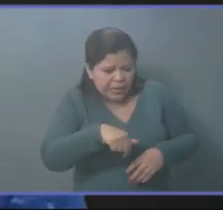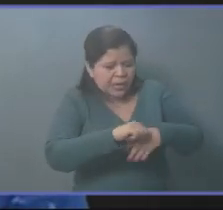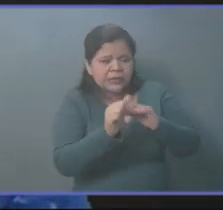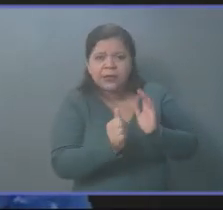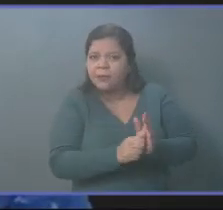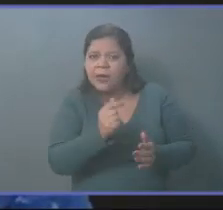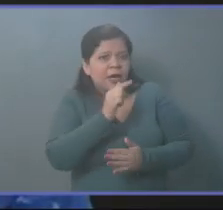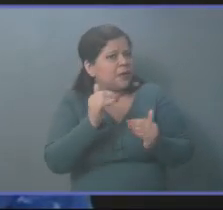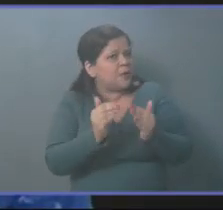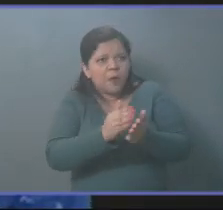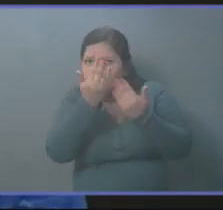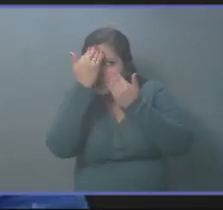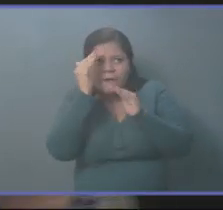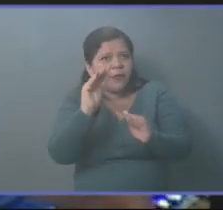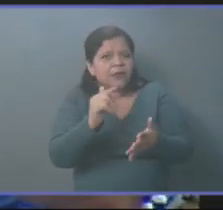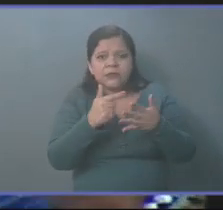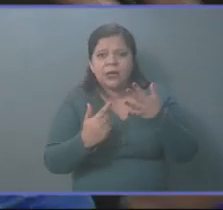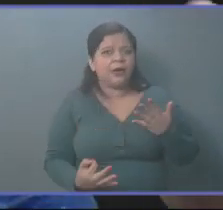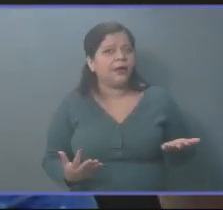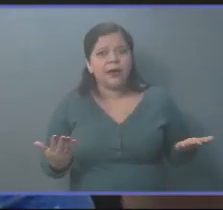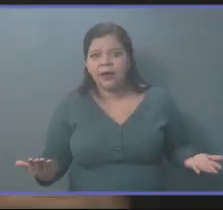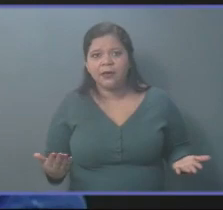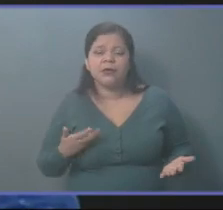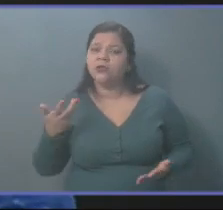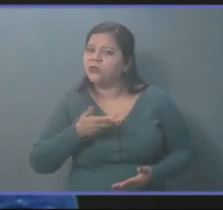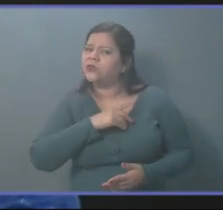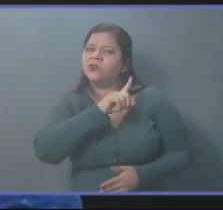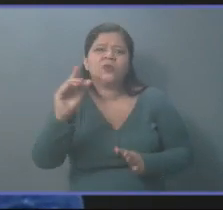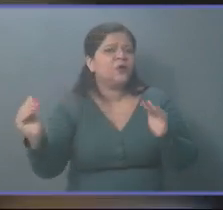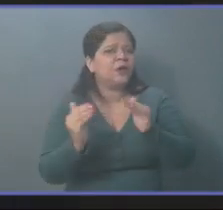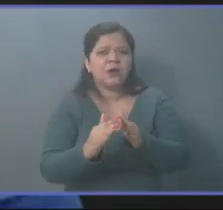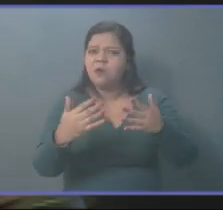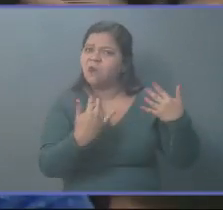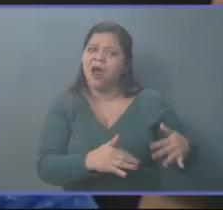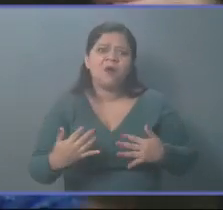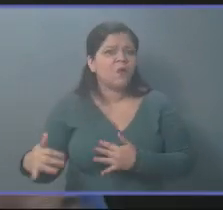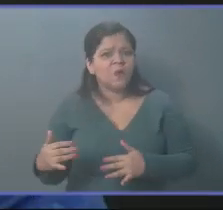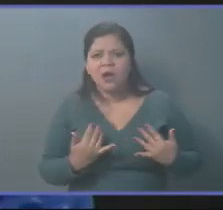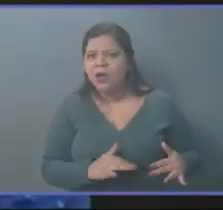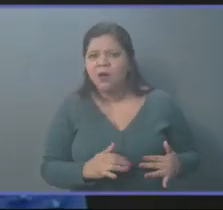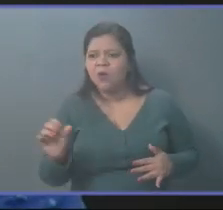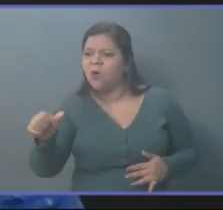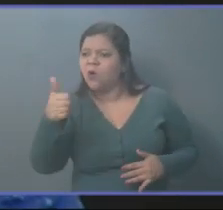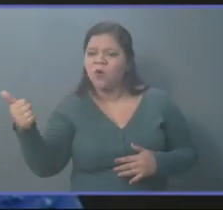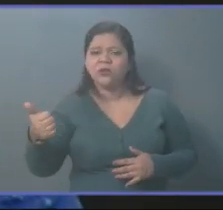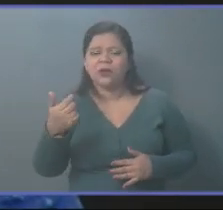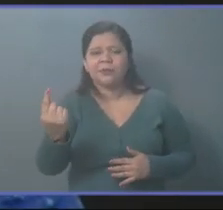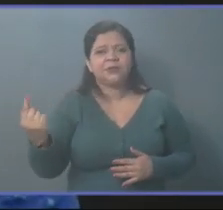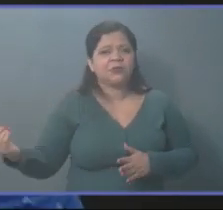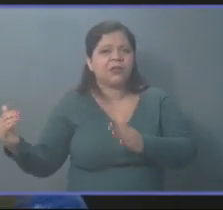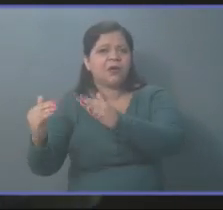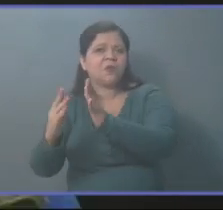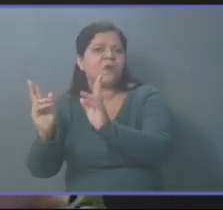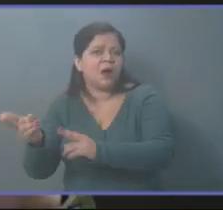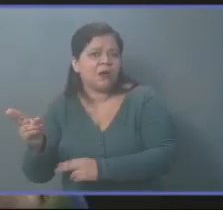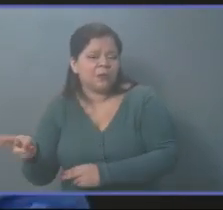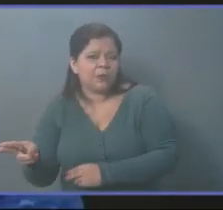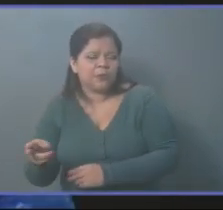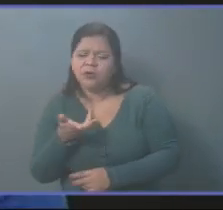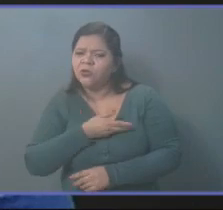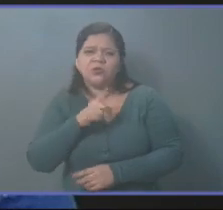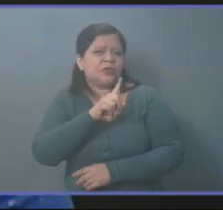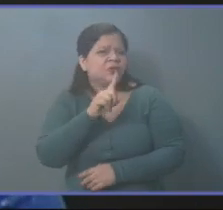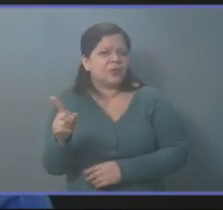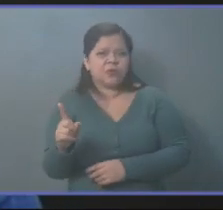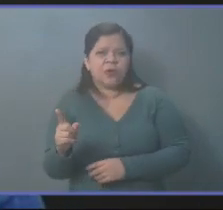incumple la ley? No caigamos en el juego que practican los demás. No nos sumemos